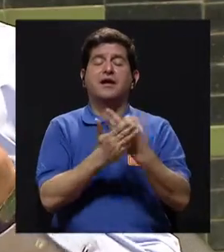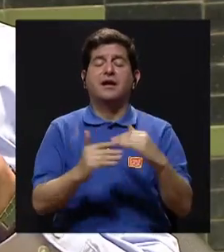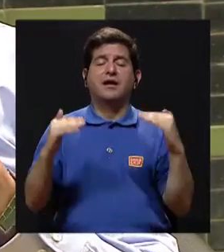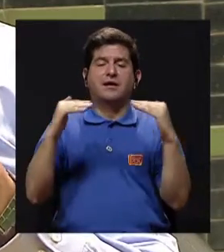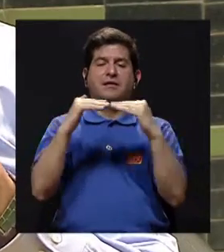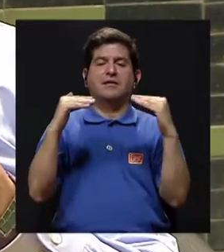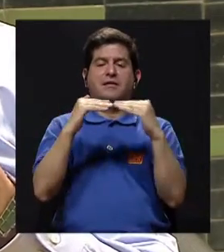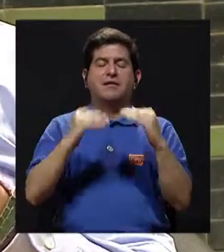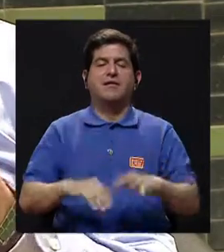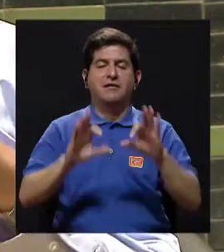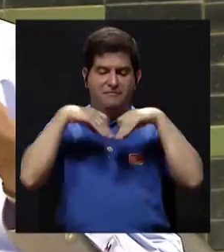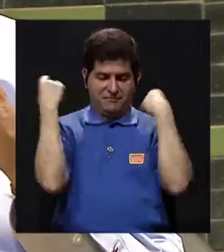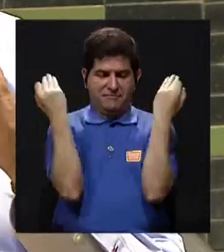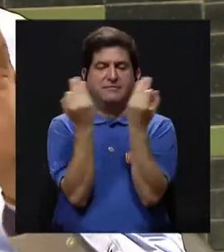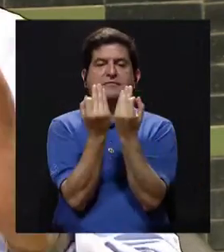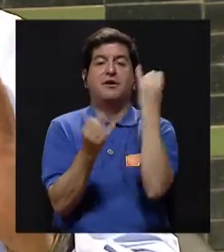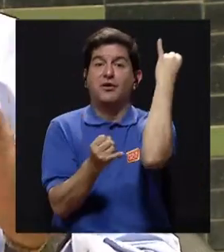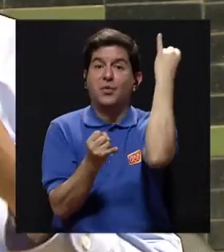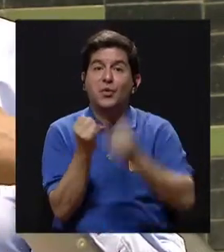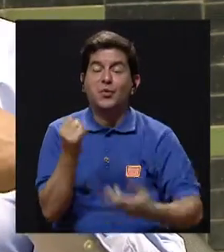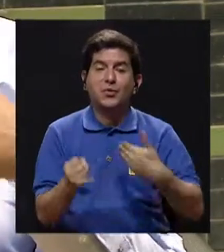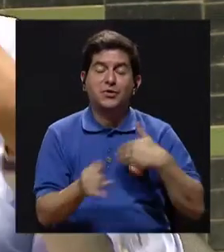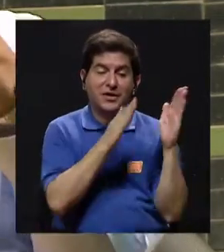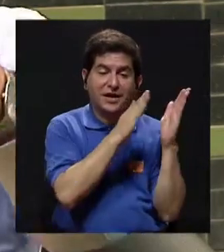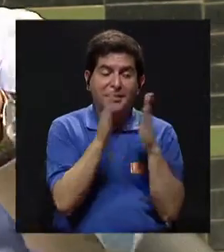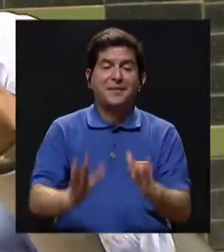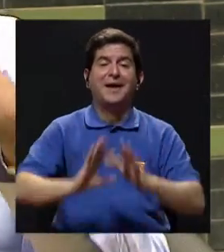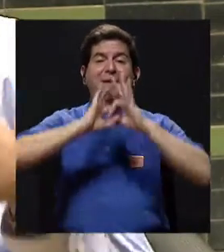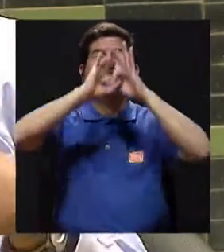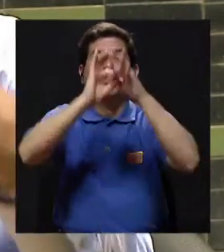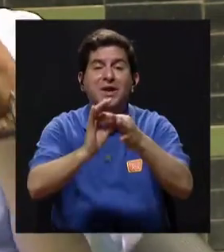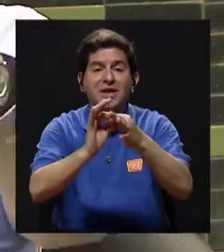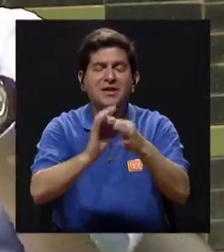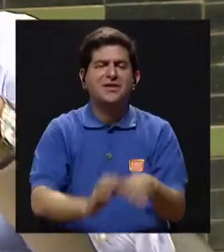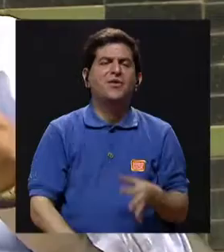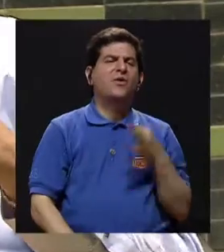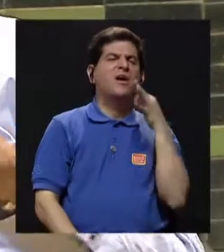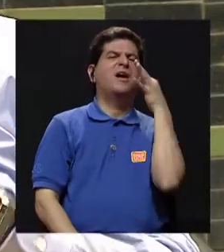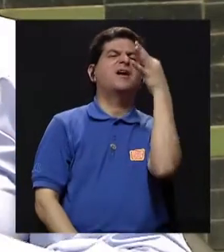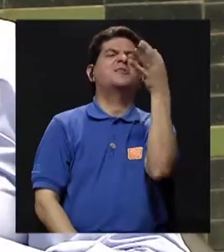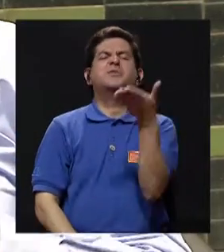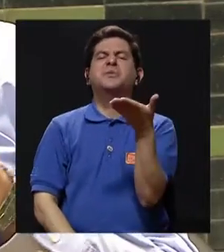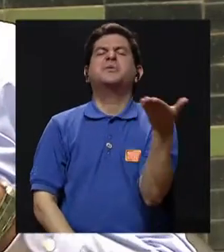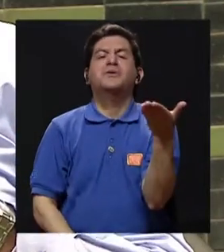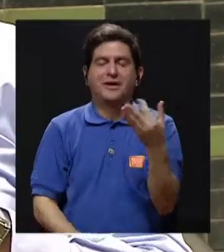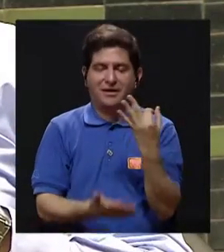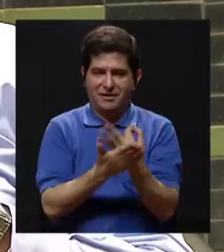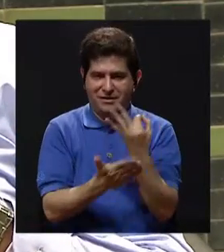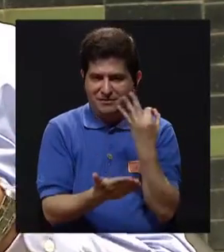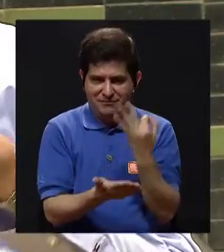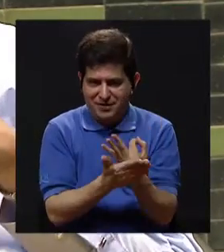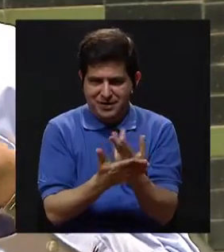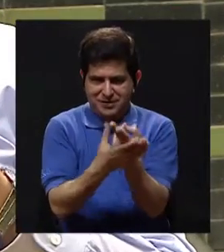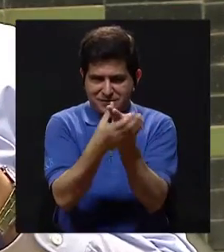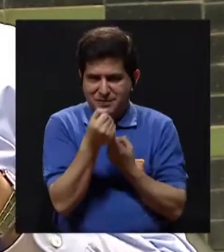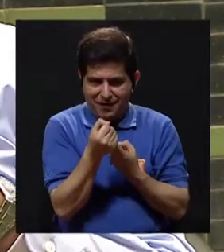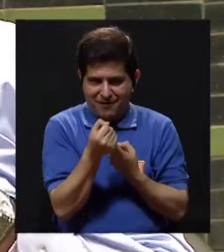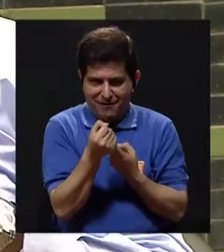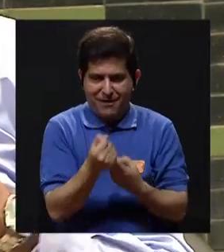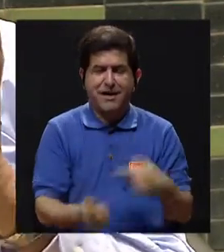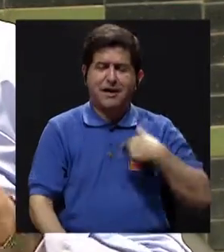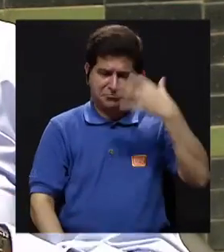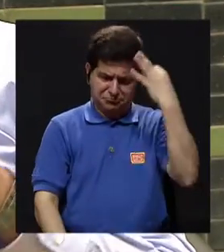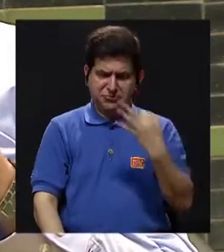equilibradas en la familia. Y por último, tener un plan juntos, hacia dónde vamos financieramente como pareja.